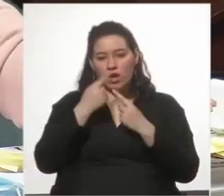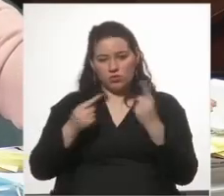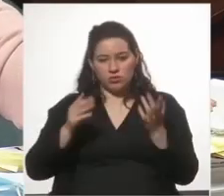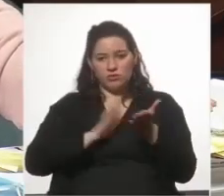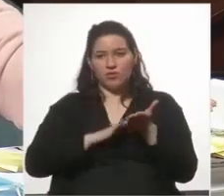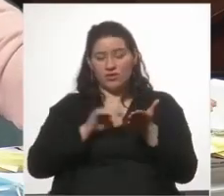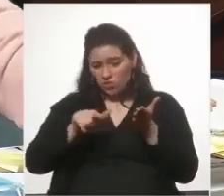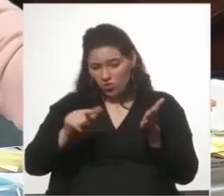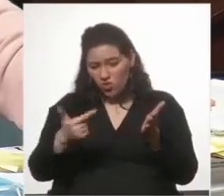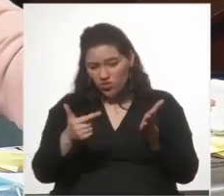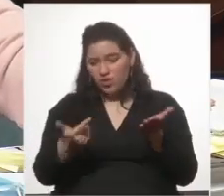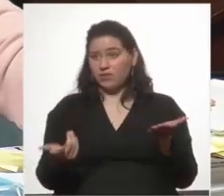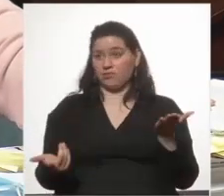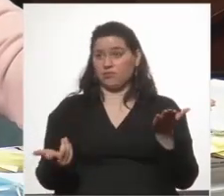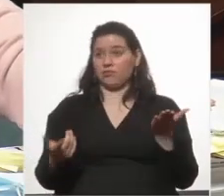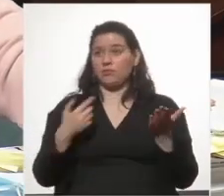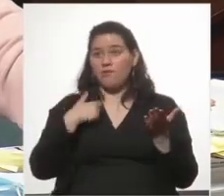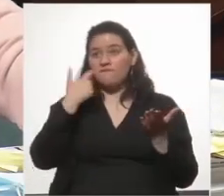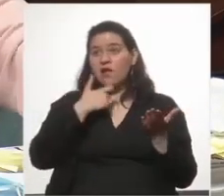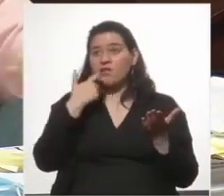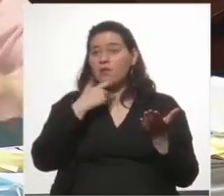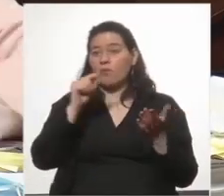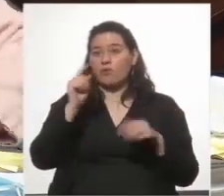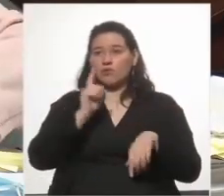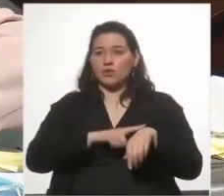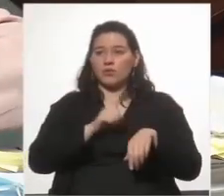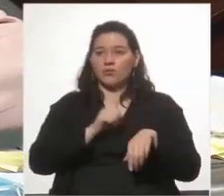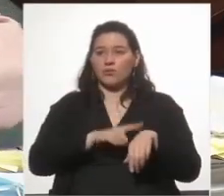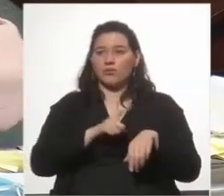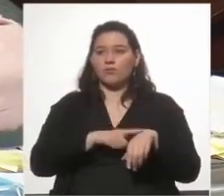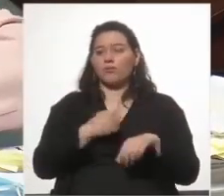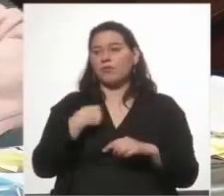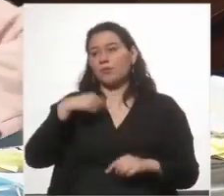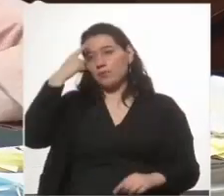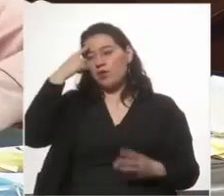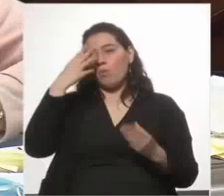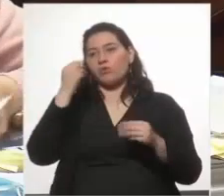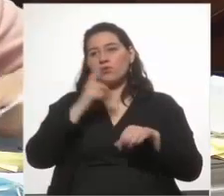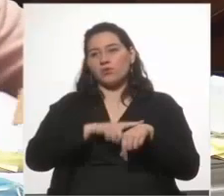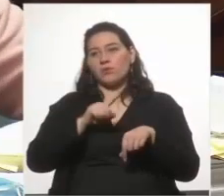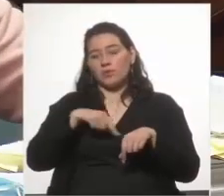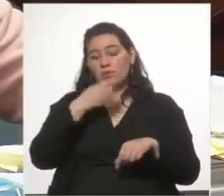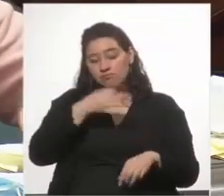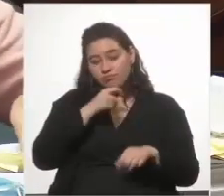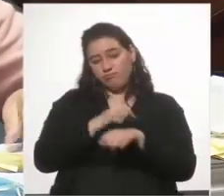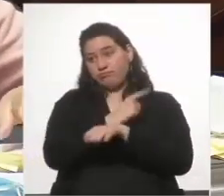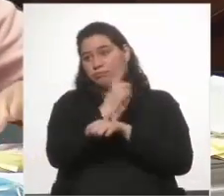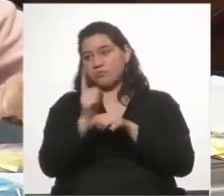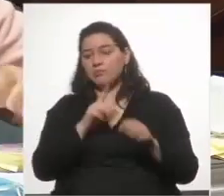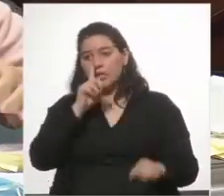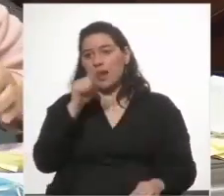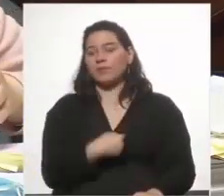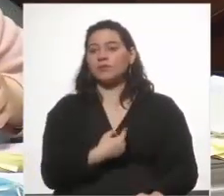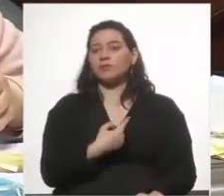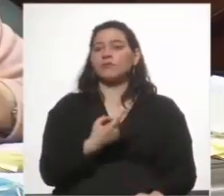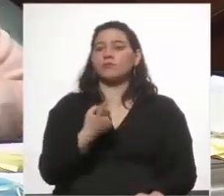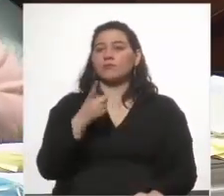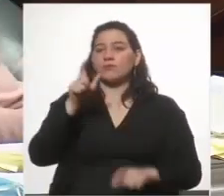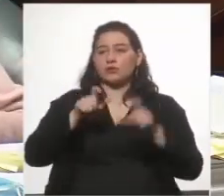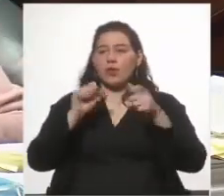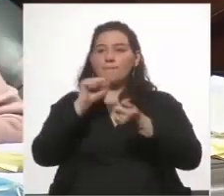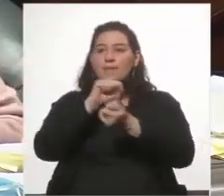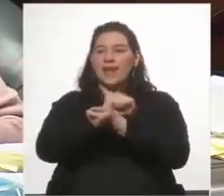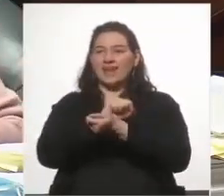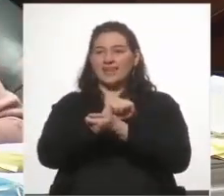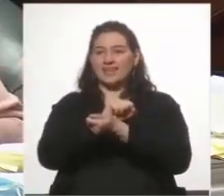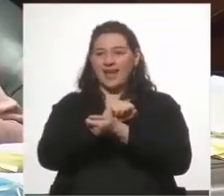No tiene. Y como sé que me queda poco tiempo porque parece que uno tiene bastante tiempo pero el tiempo corre. Los penalistas le